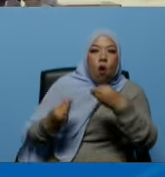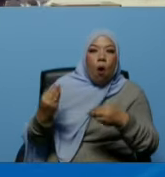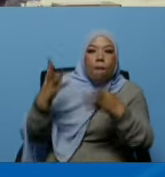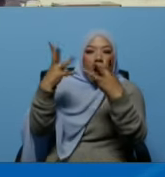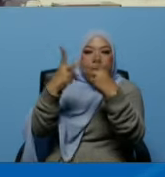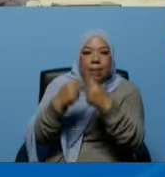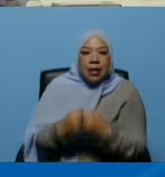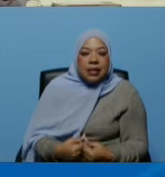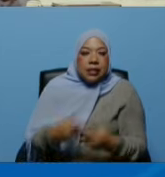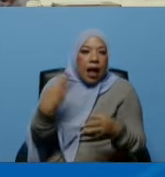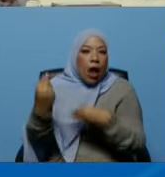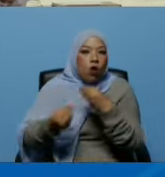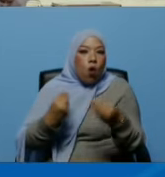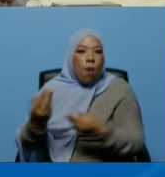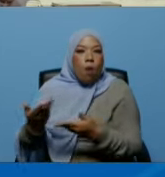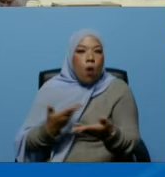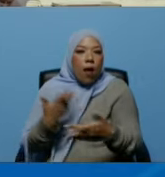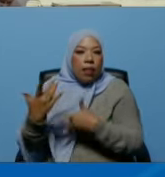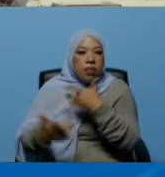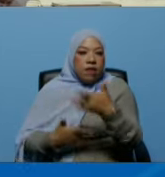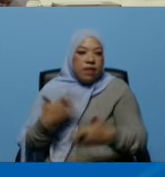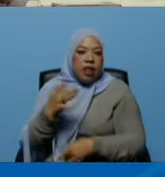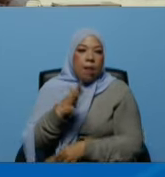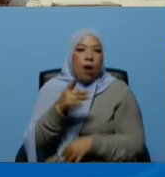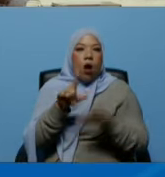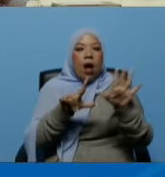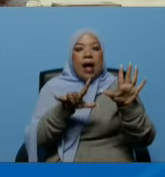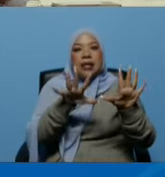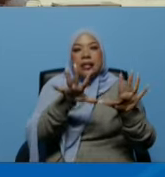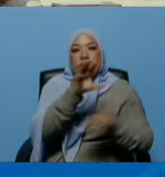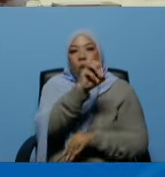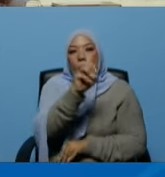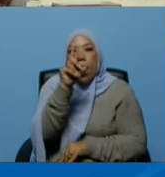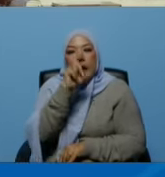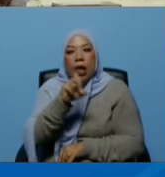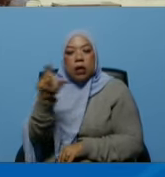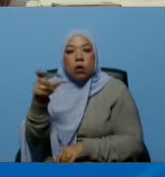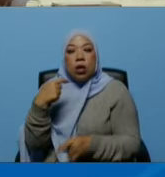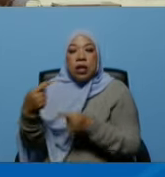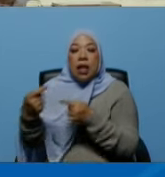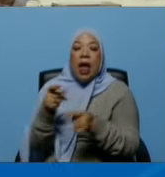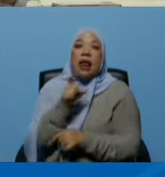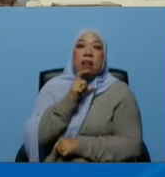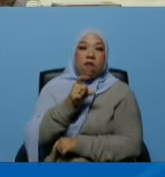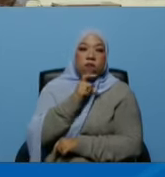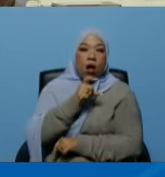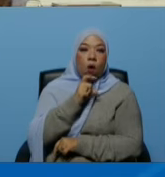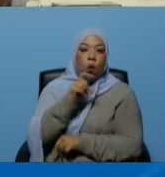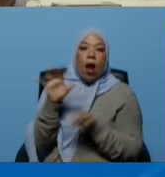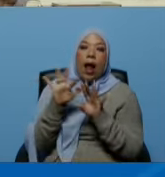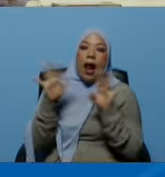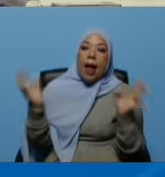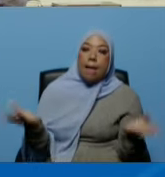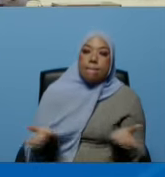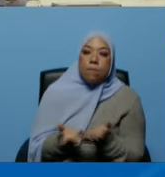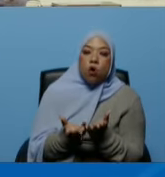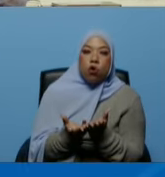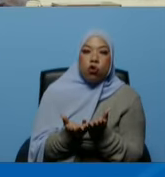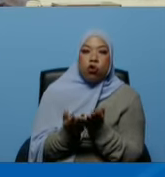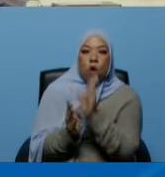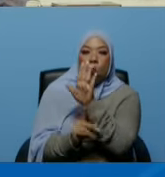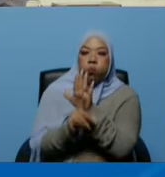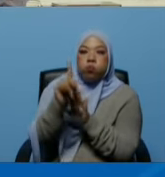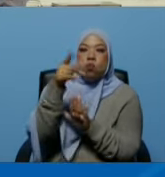manejando desde la década del 50 60 que a veces se hacen inmanejables es más el mundo ha venido evolucionando hacia otro